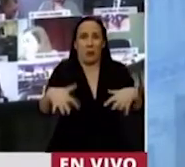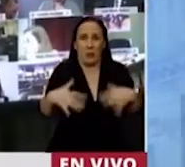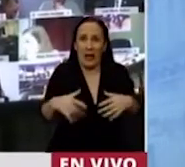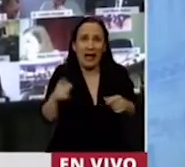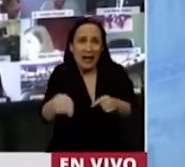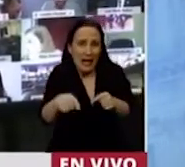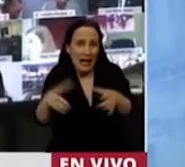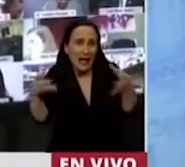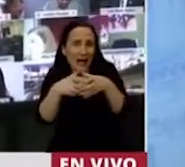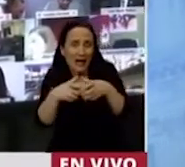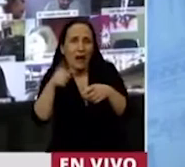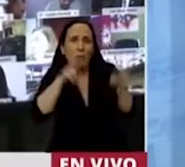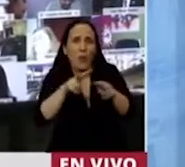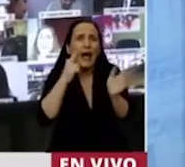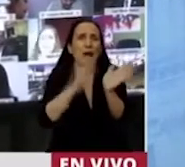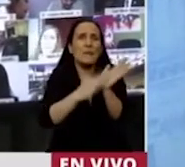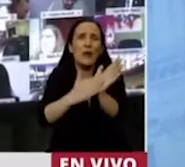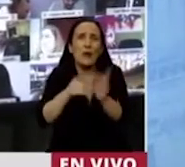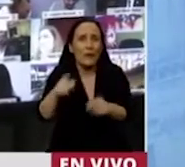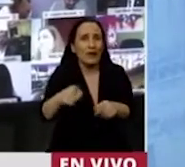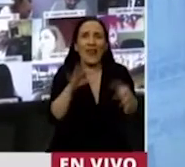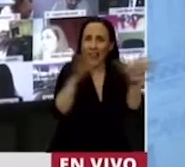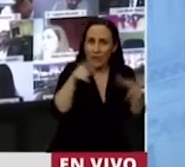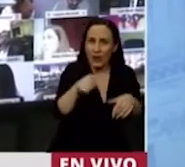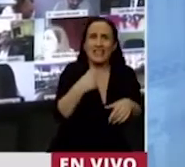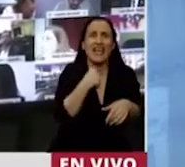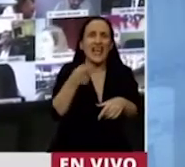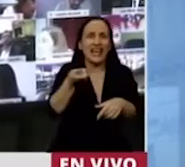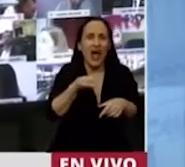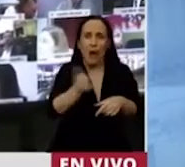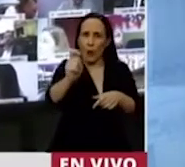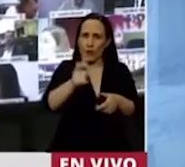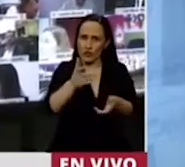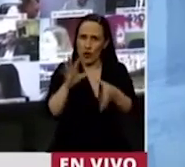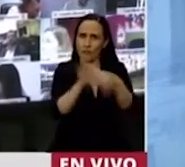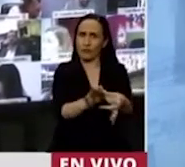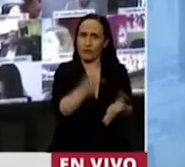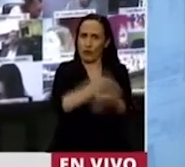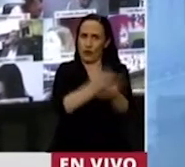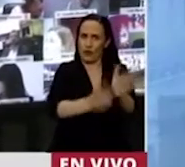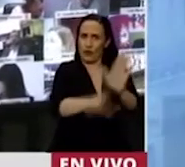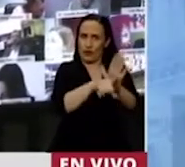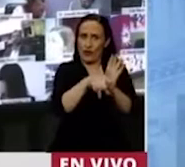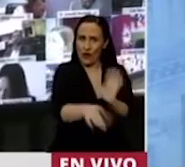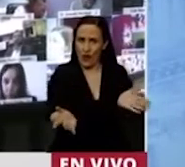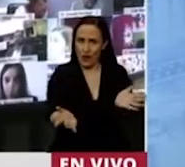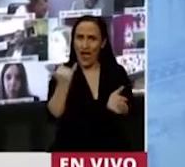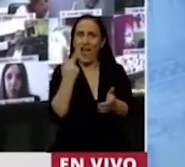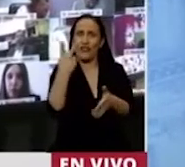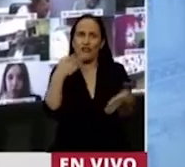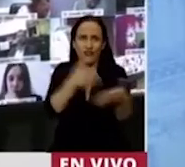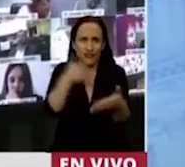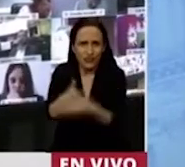pruebas, porque además en democracia quería juzgar con el derecho. Y había que sortear dos obstáculos.